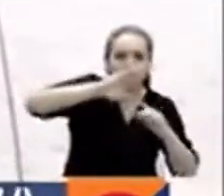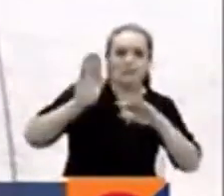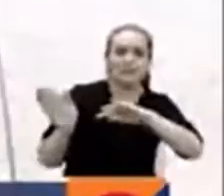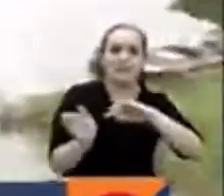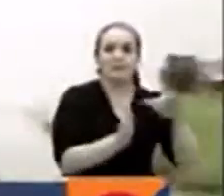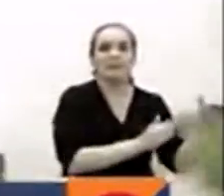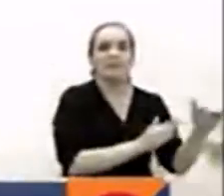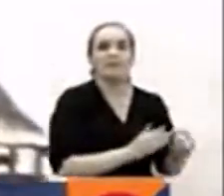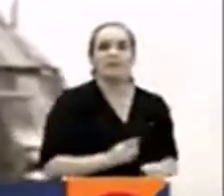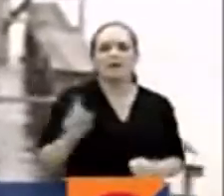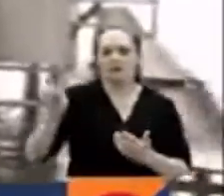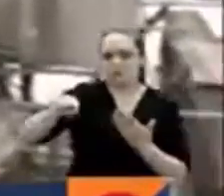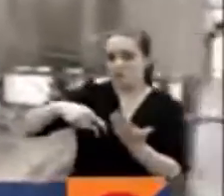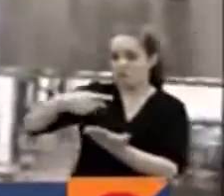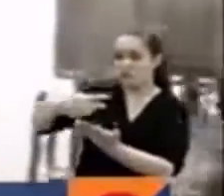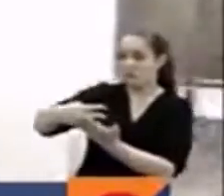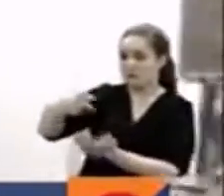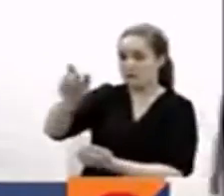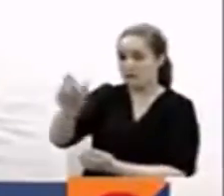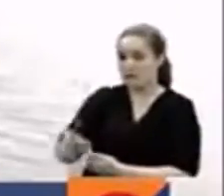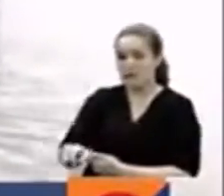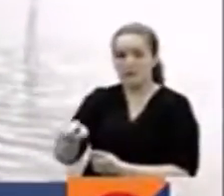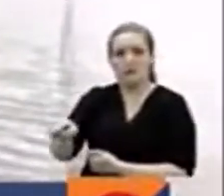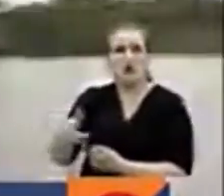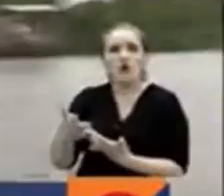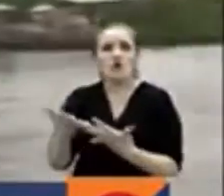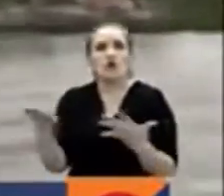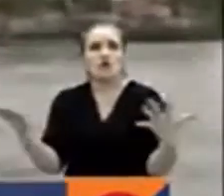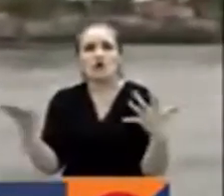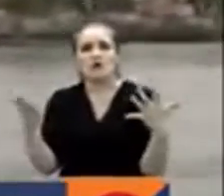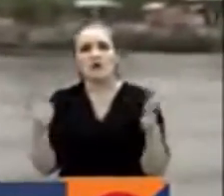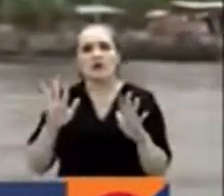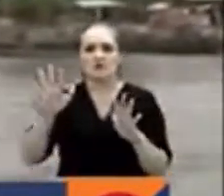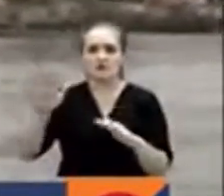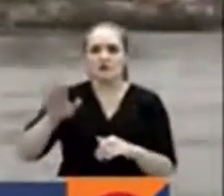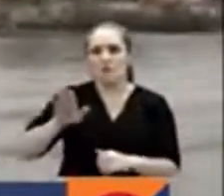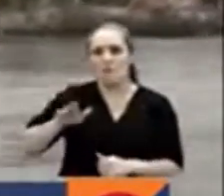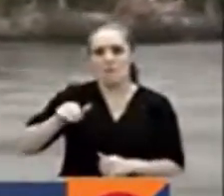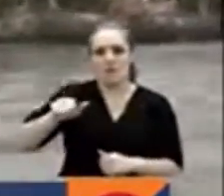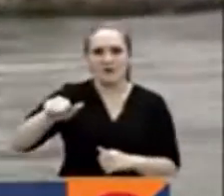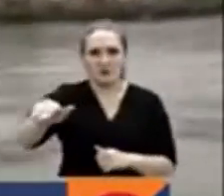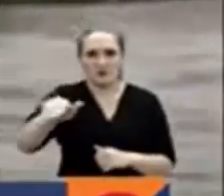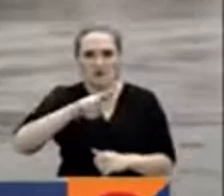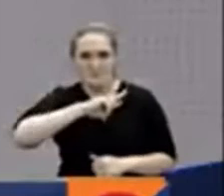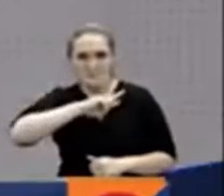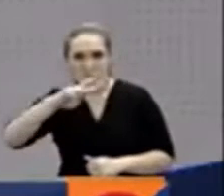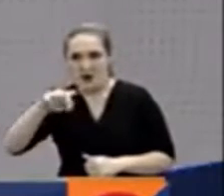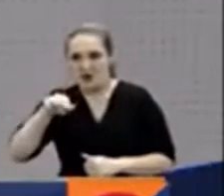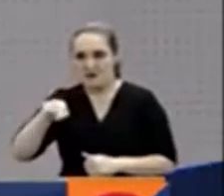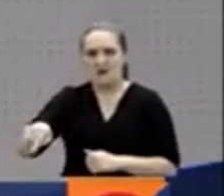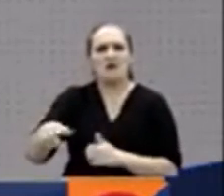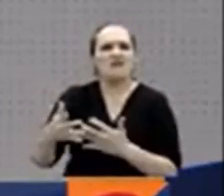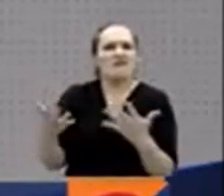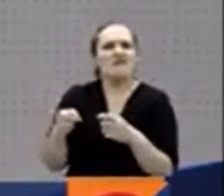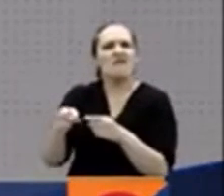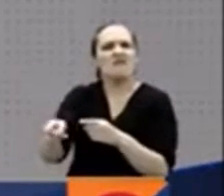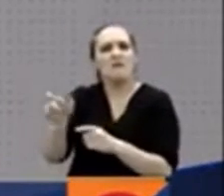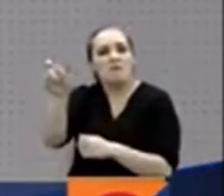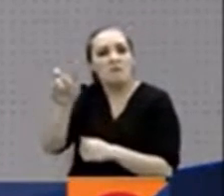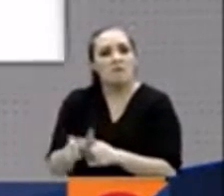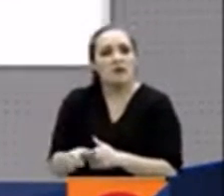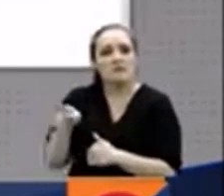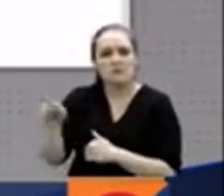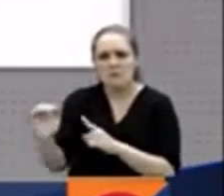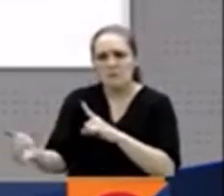sin vida en el caserío de comunidad indígena Valledupar del Bajo San Juan, desplazado en Buenaventura, Valle del Cauca. La víctima fue identificada como Corpolino Vivero